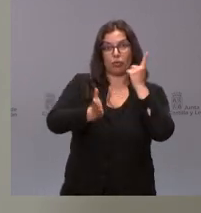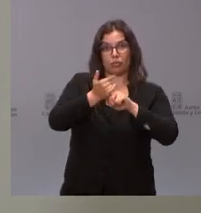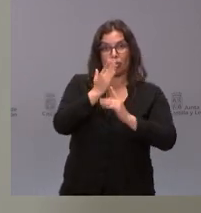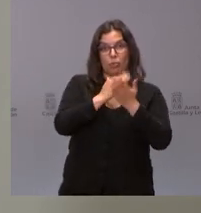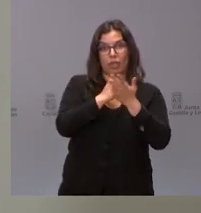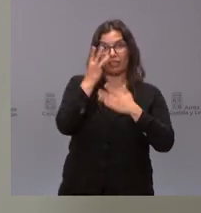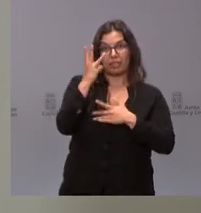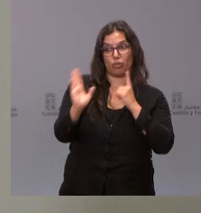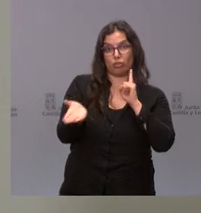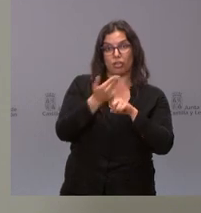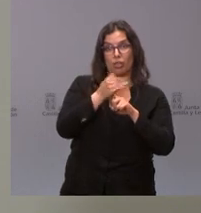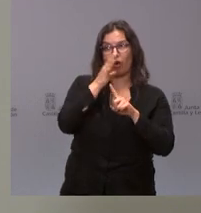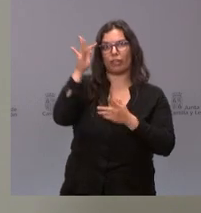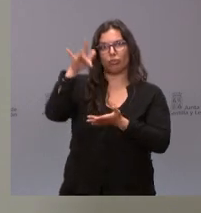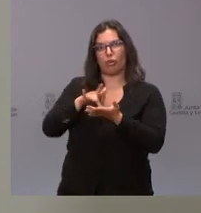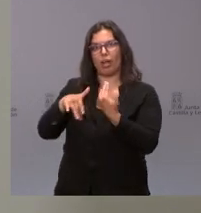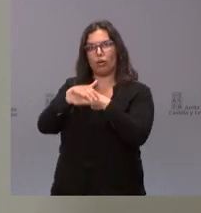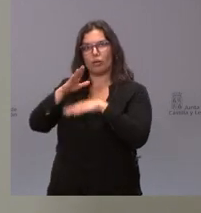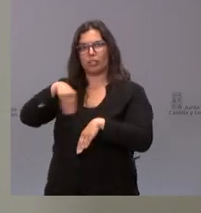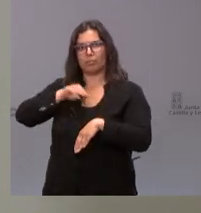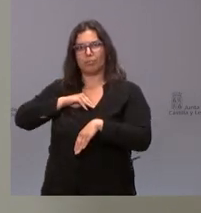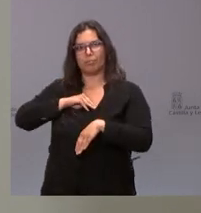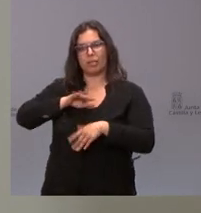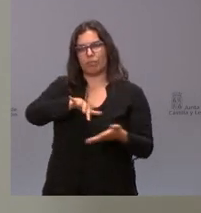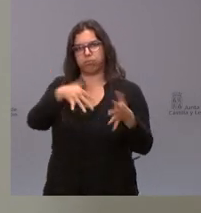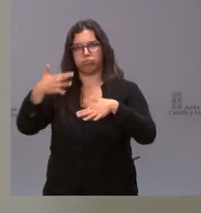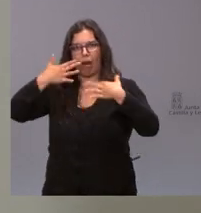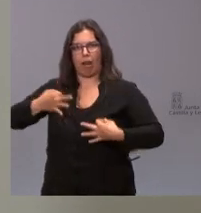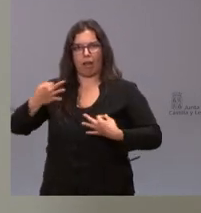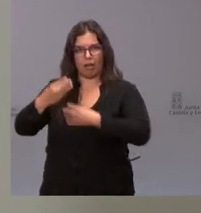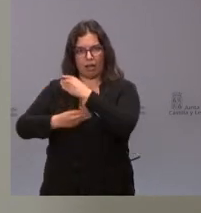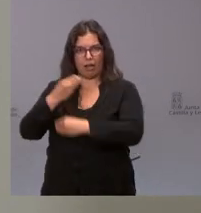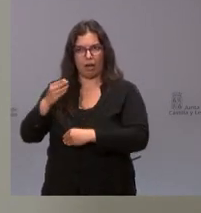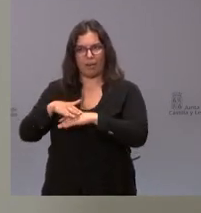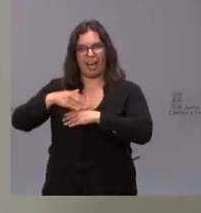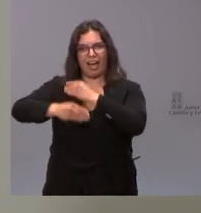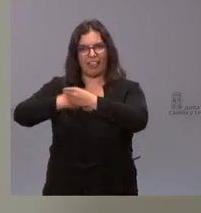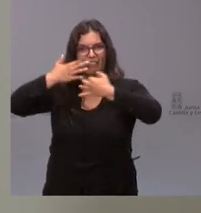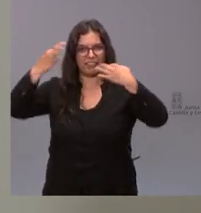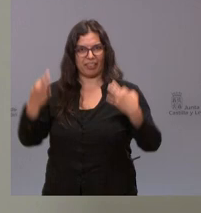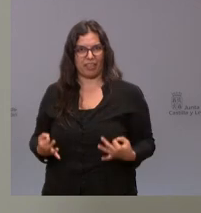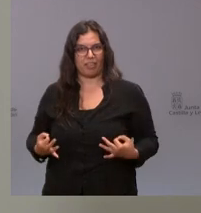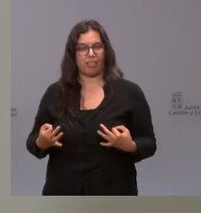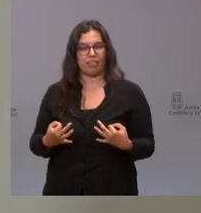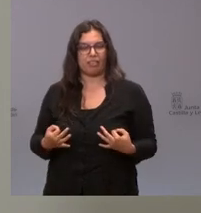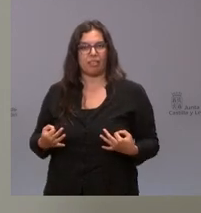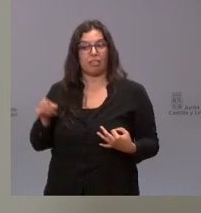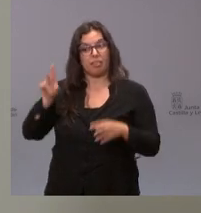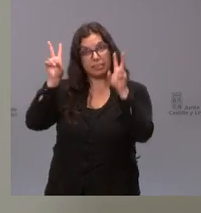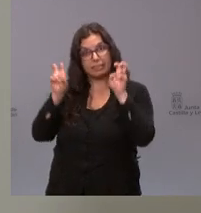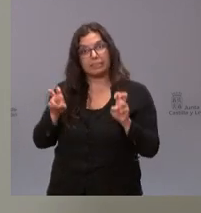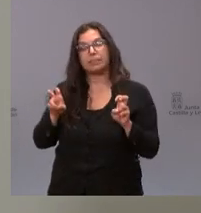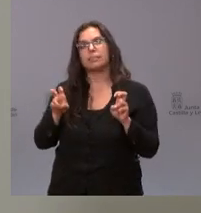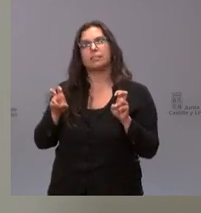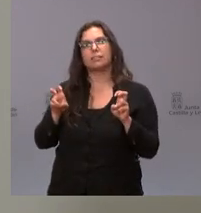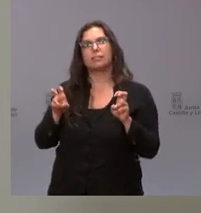comunidades autónomas pues lo pongan en efectivo y por tanto lo puedan desarrollar y es una cuestión que planteamos